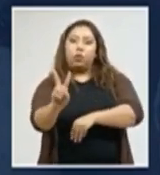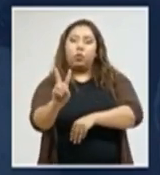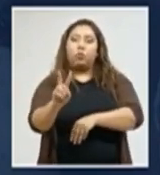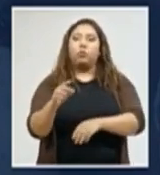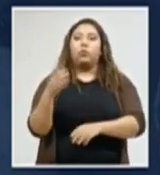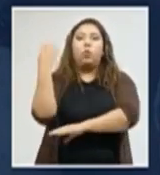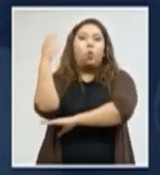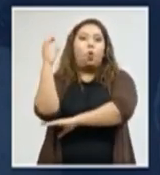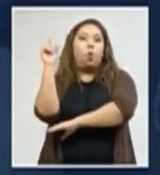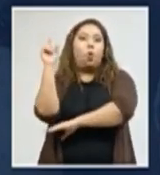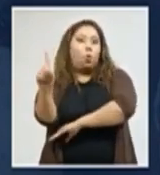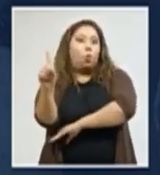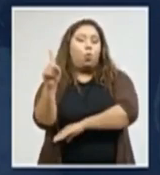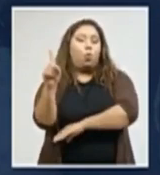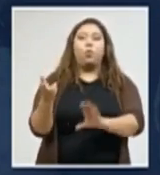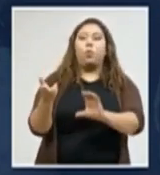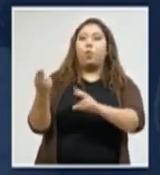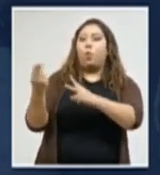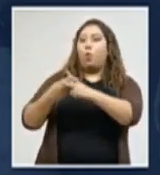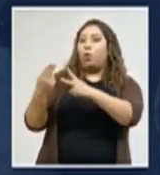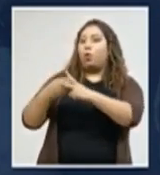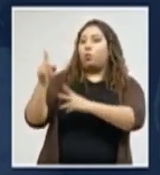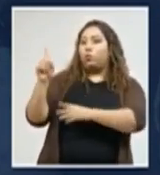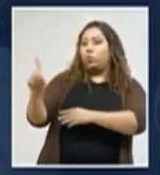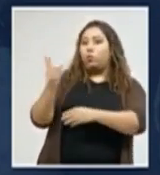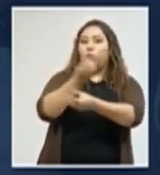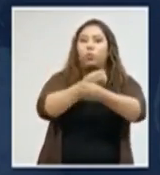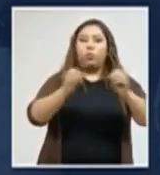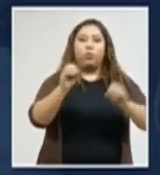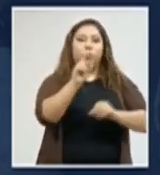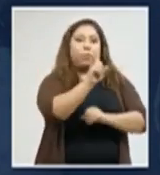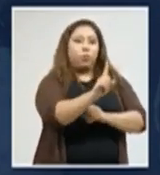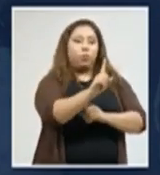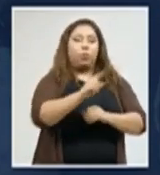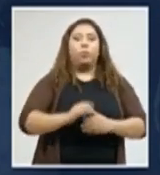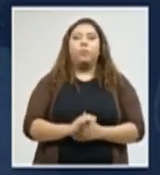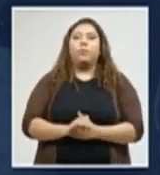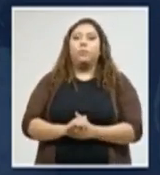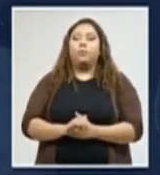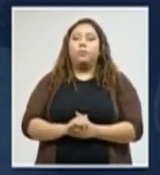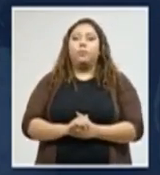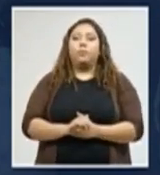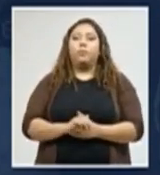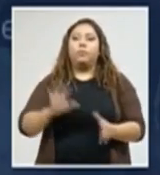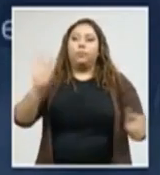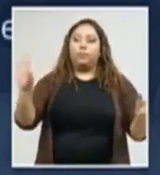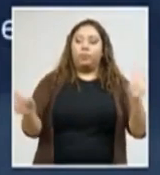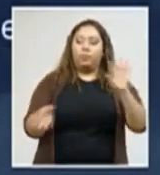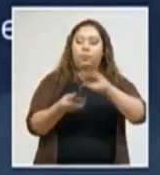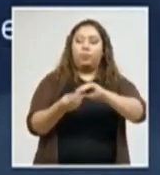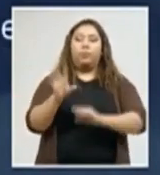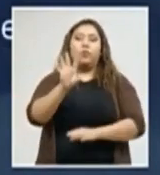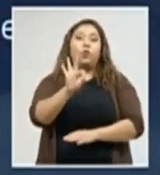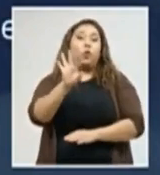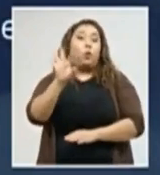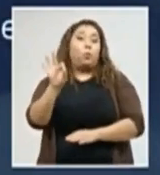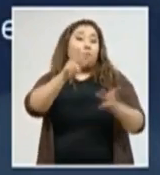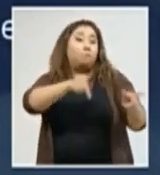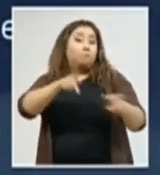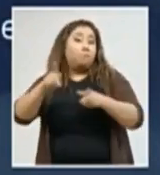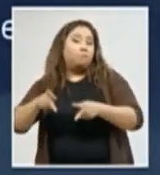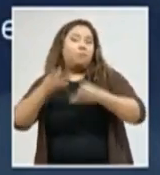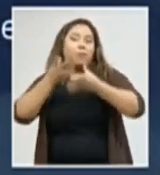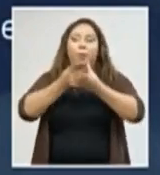para Colón, 1 en Olancho, 1 en Ocotepeque y ese es el total de 99 casos recuperados.